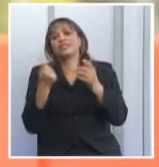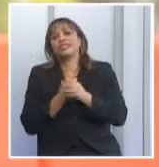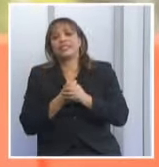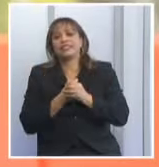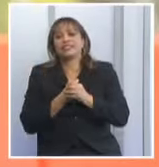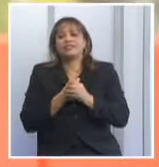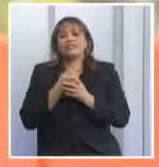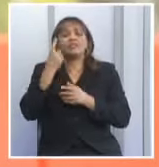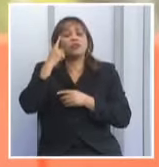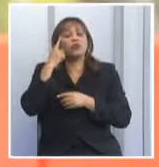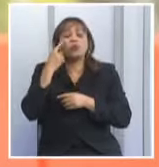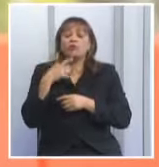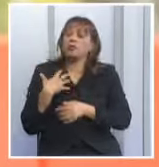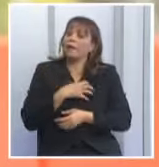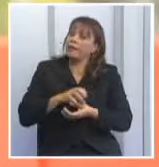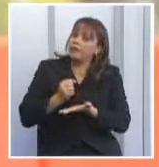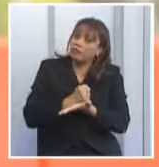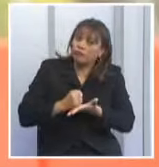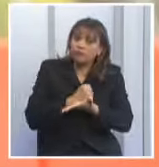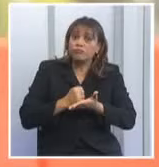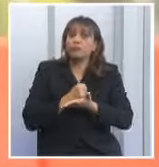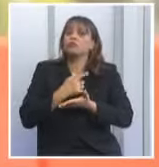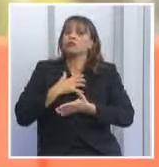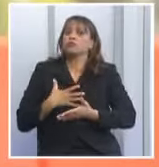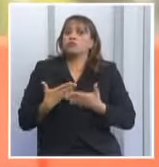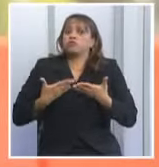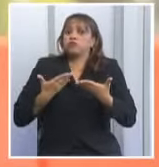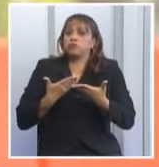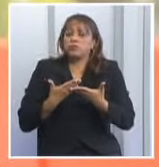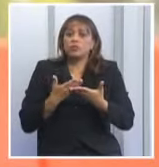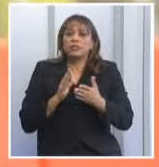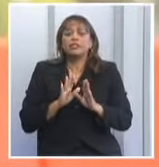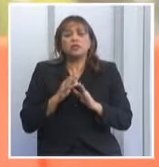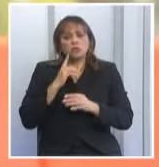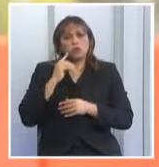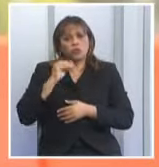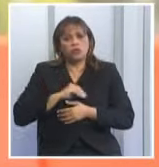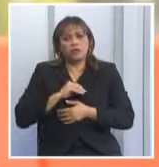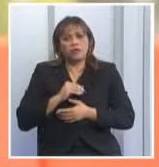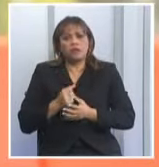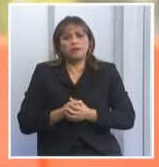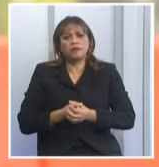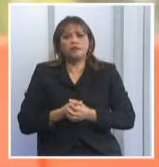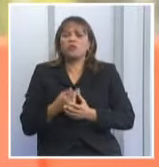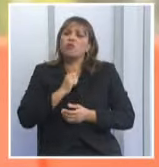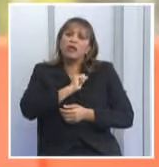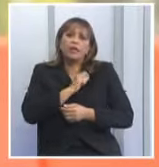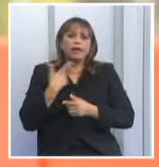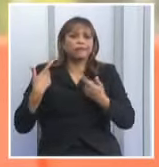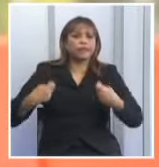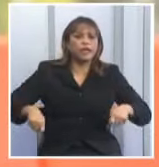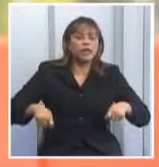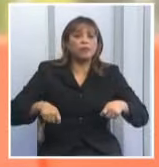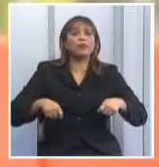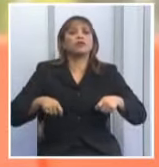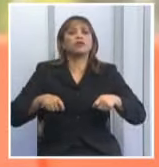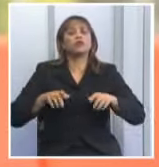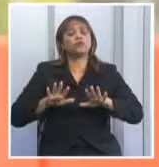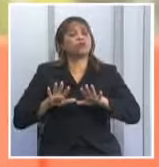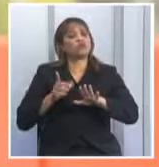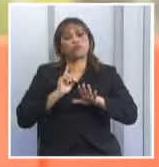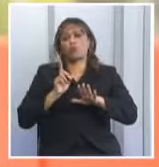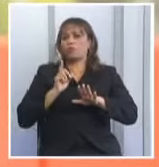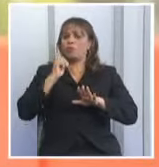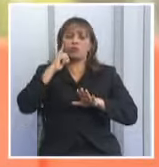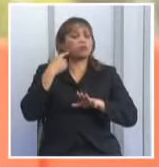y he tenido mis arrancadas, yo no reconozco, y de querer irme, y me retengo y me digo,